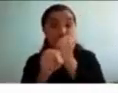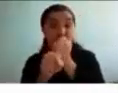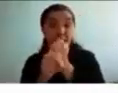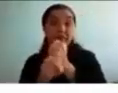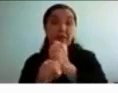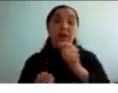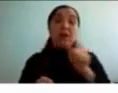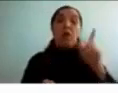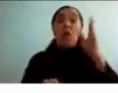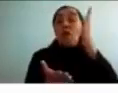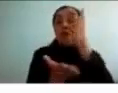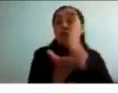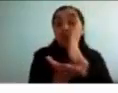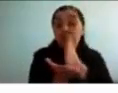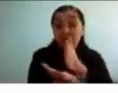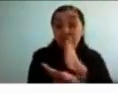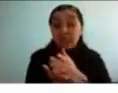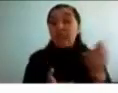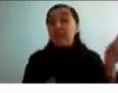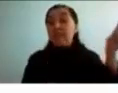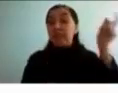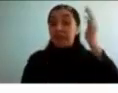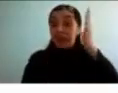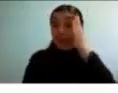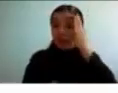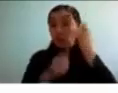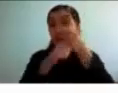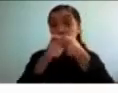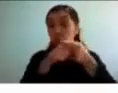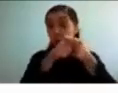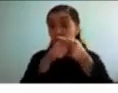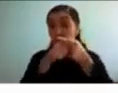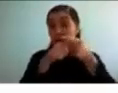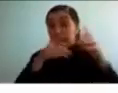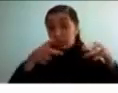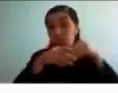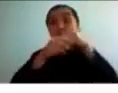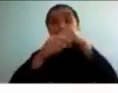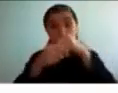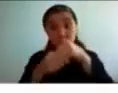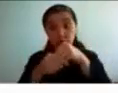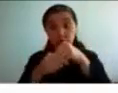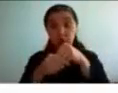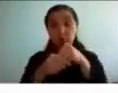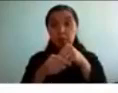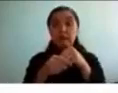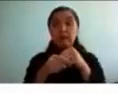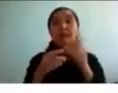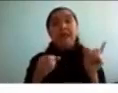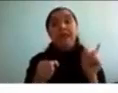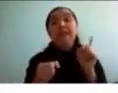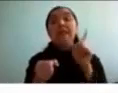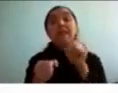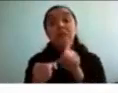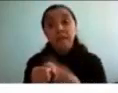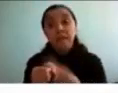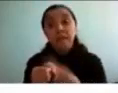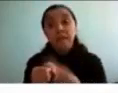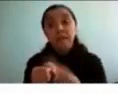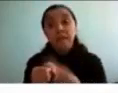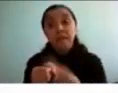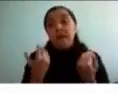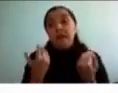ejecutiva pero sí es una función que integra parte de de bueno de